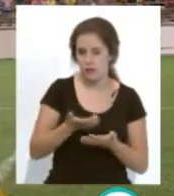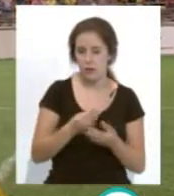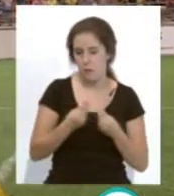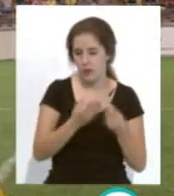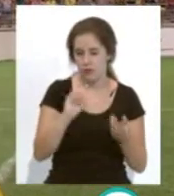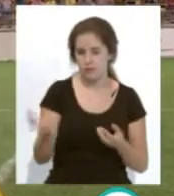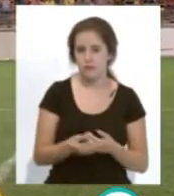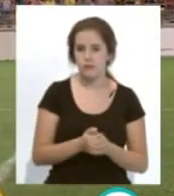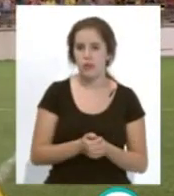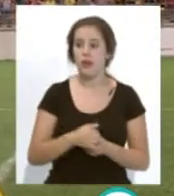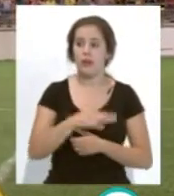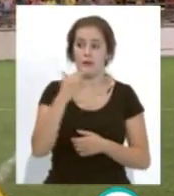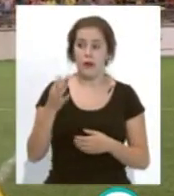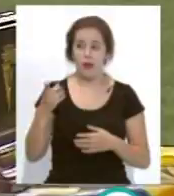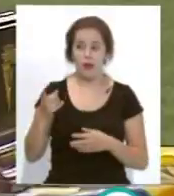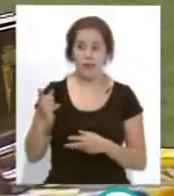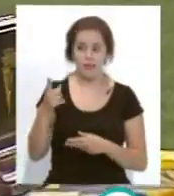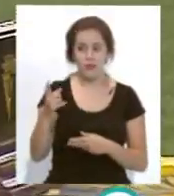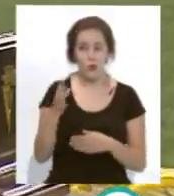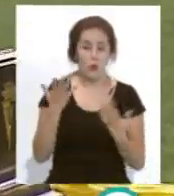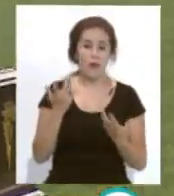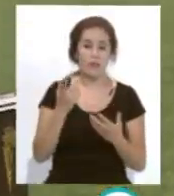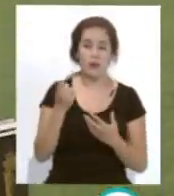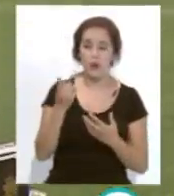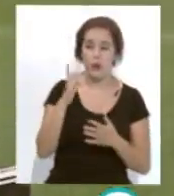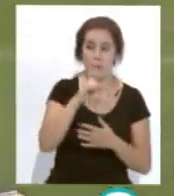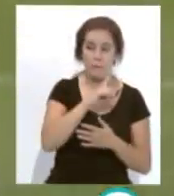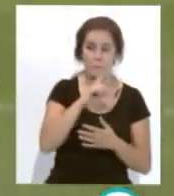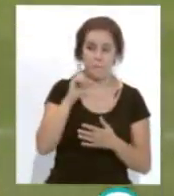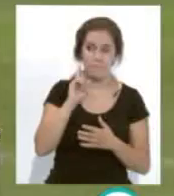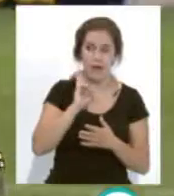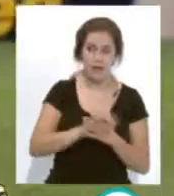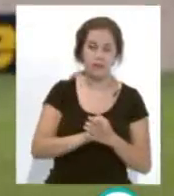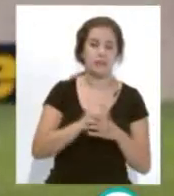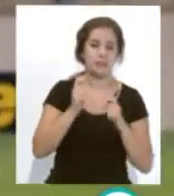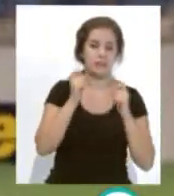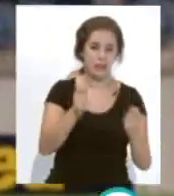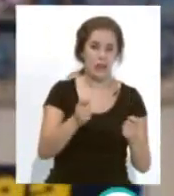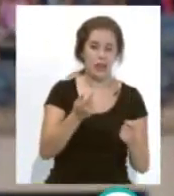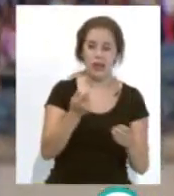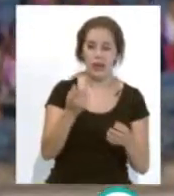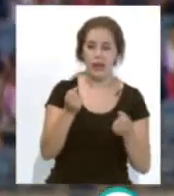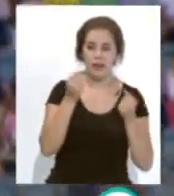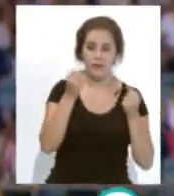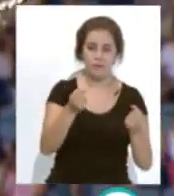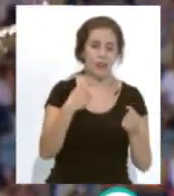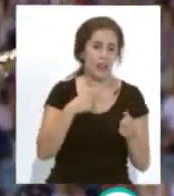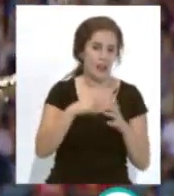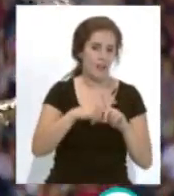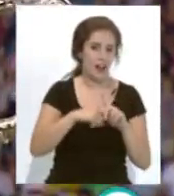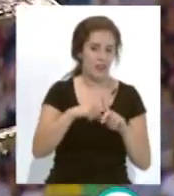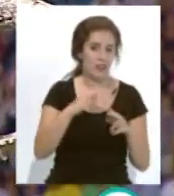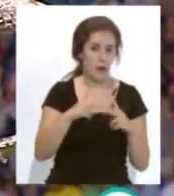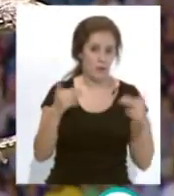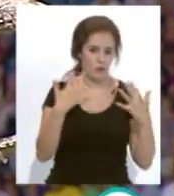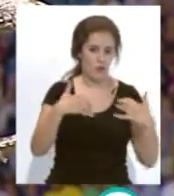vemos ahí justamente cuando el Atlético de Madrid ganó hace un par de temporadas el trofeo Carranza el nivel del público que ha sido